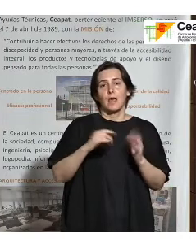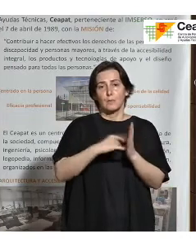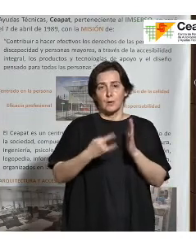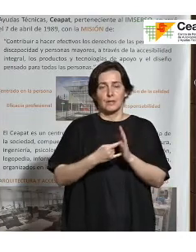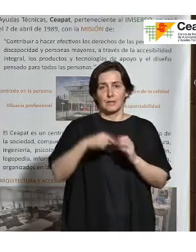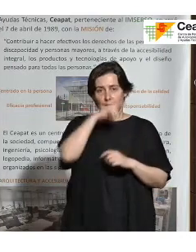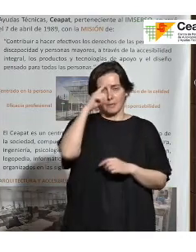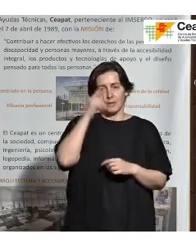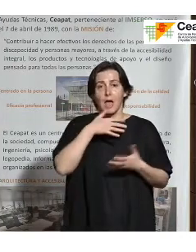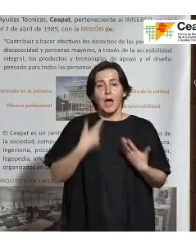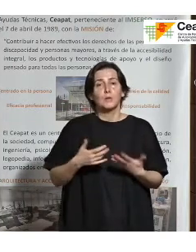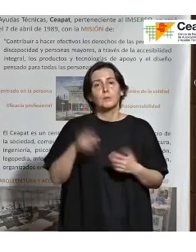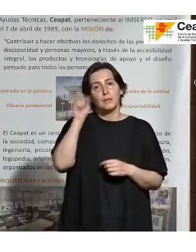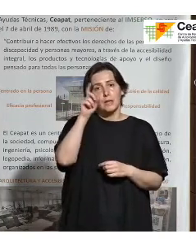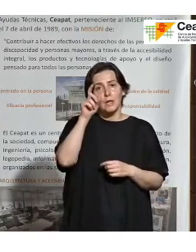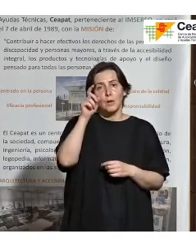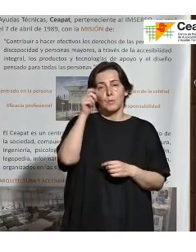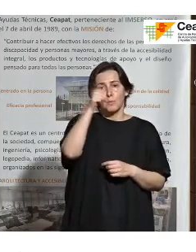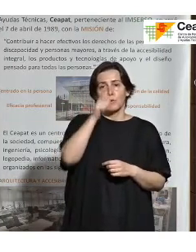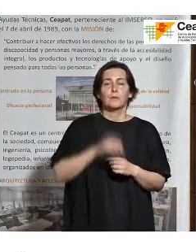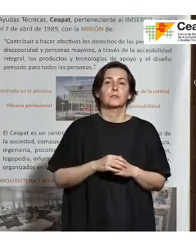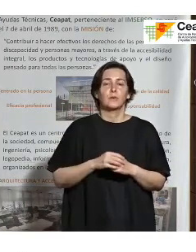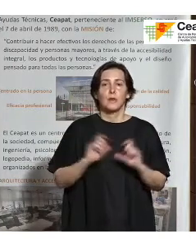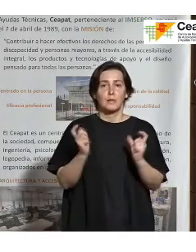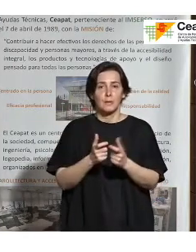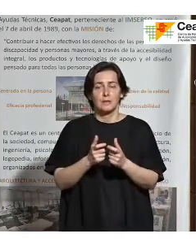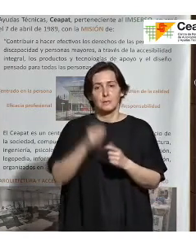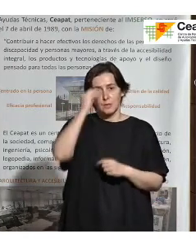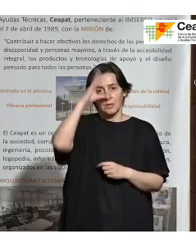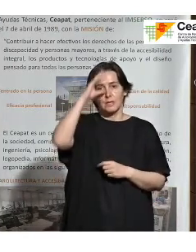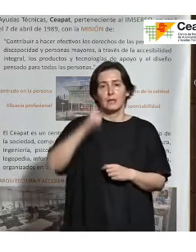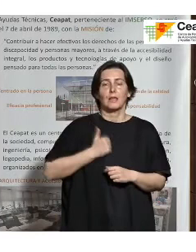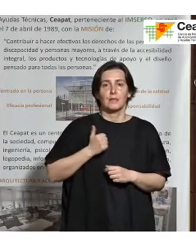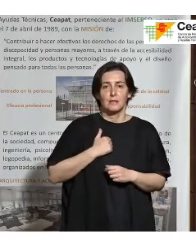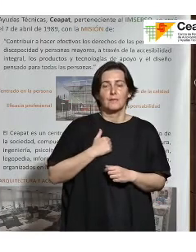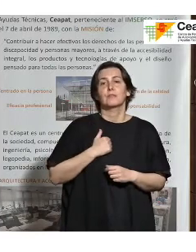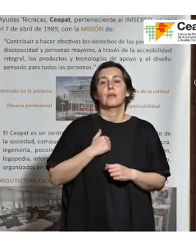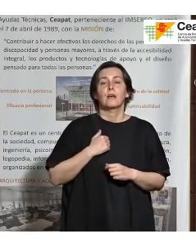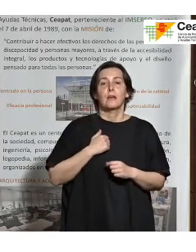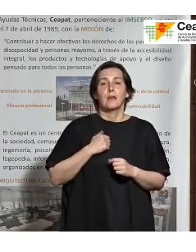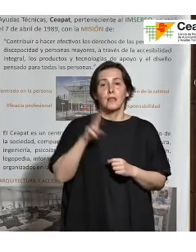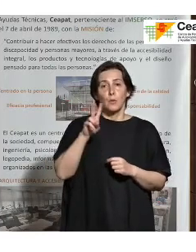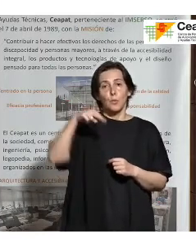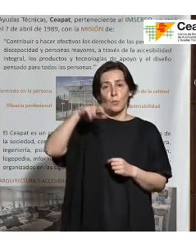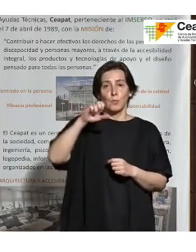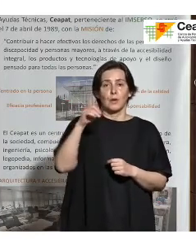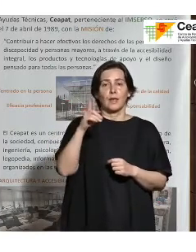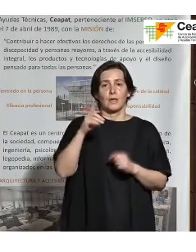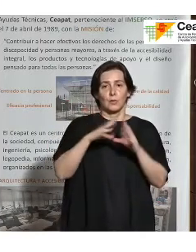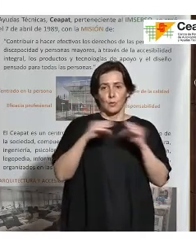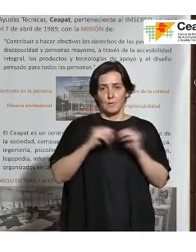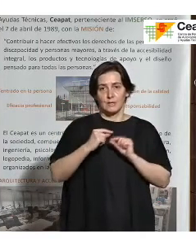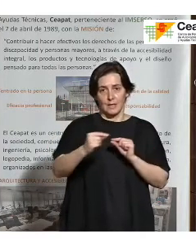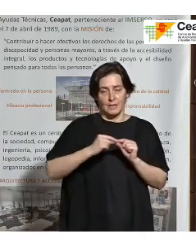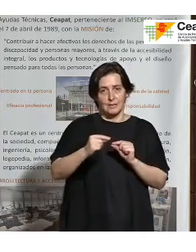Actualmente es profesor del Departamento de Inteligencia Artificial de la Universidad Nacional de Educación a Distancia, UNED, e